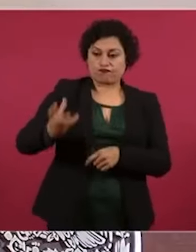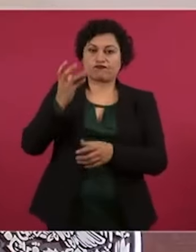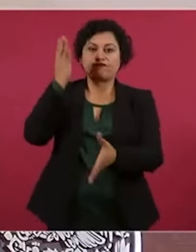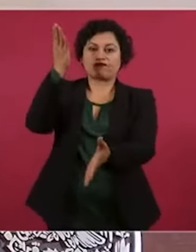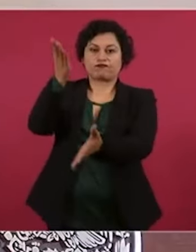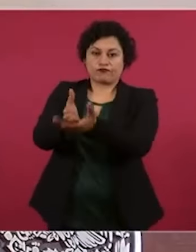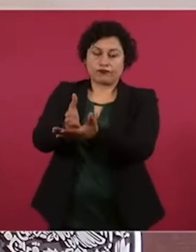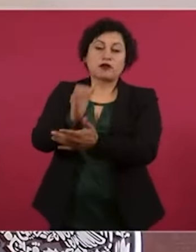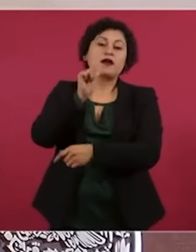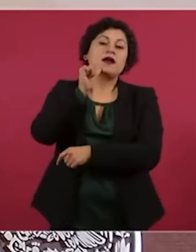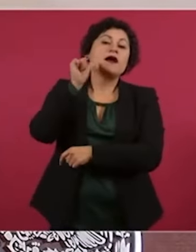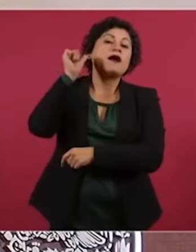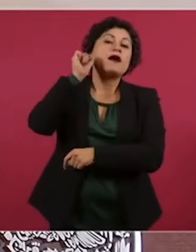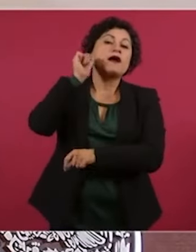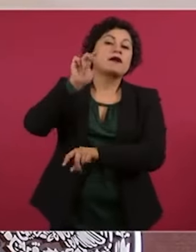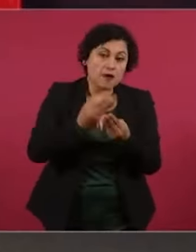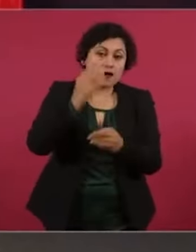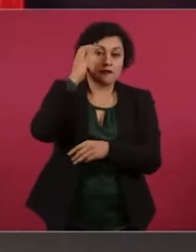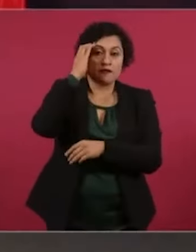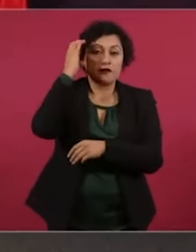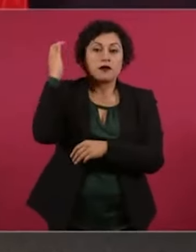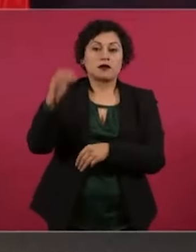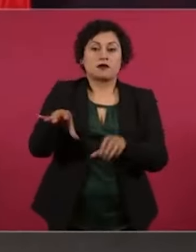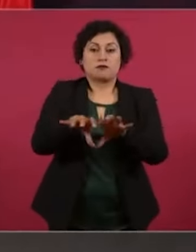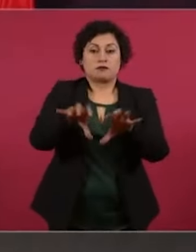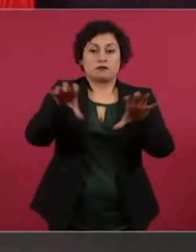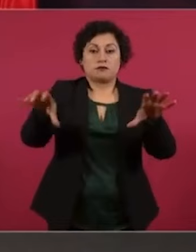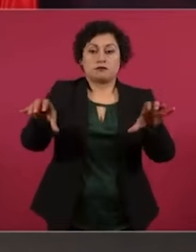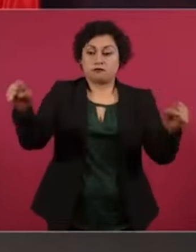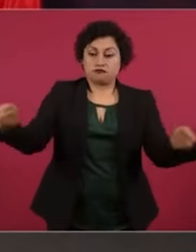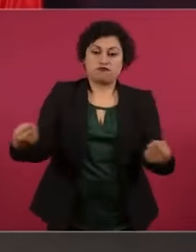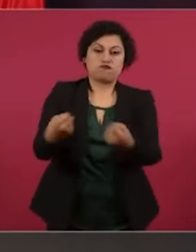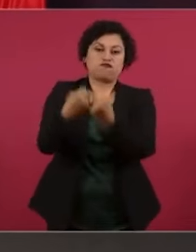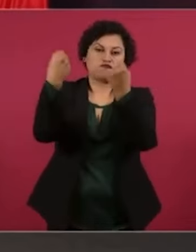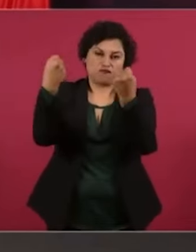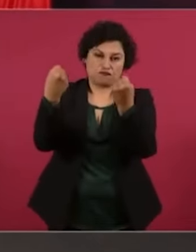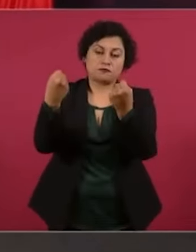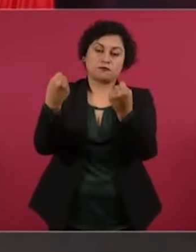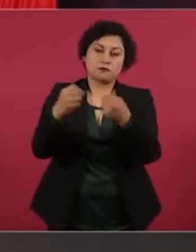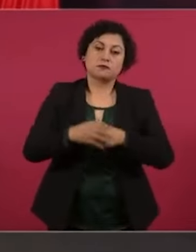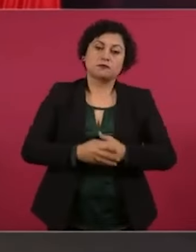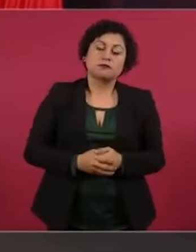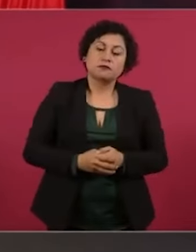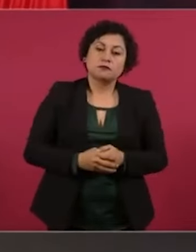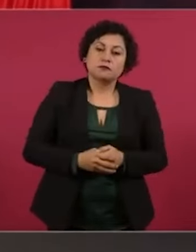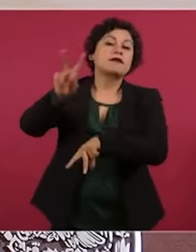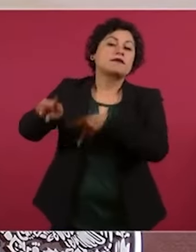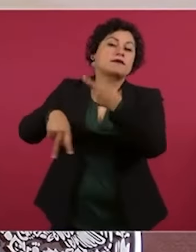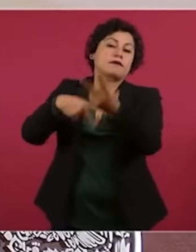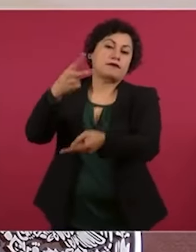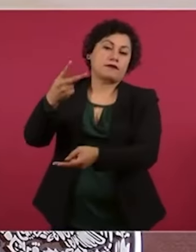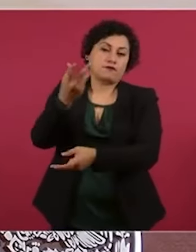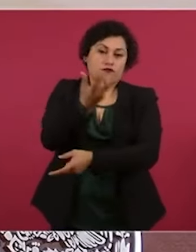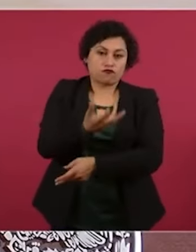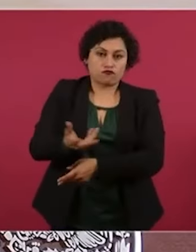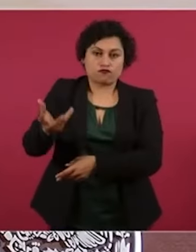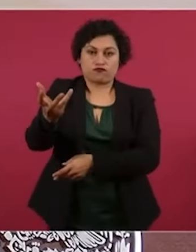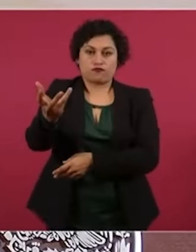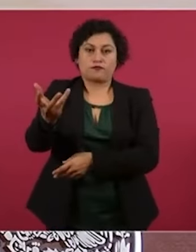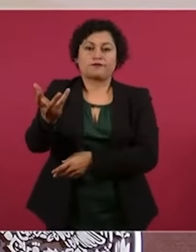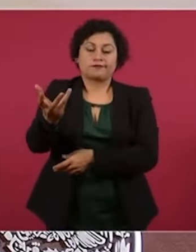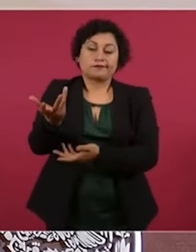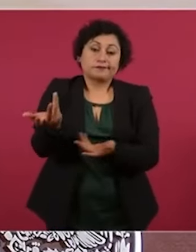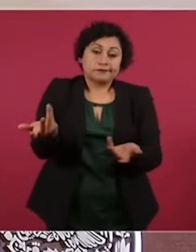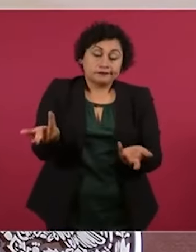12 y no 17 como se reportó inicialmente. Hasta ahora comprobados 12 muertos. Pues hay ya un